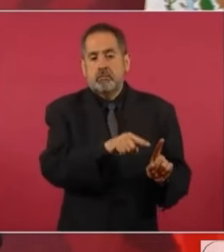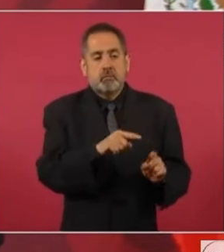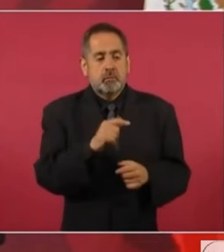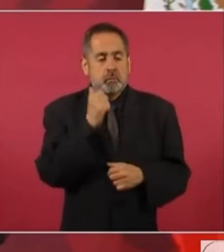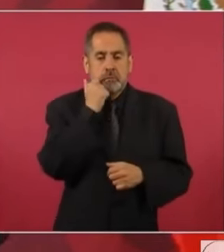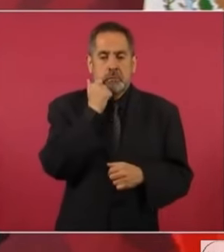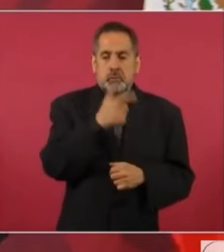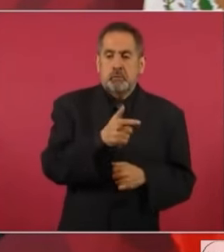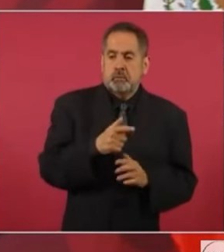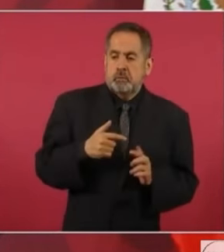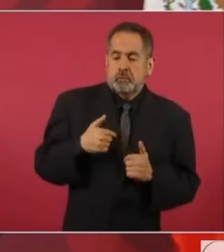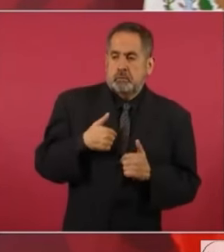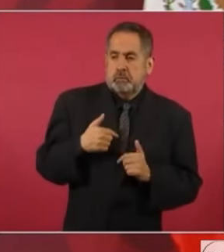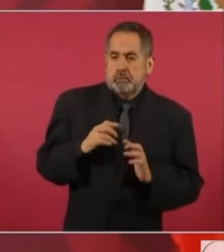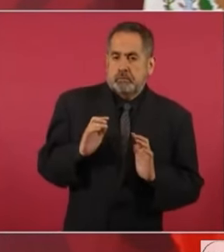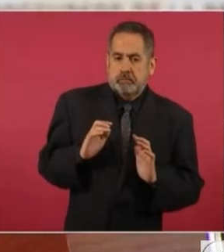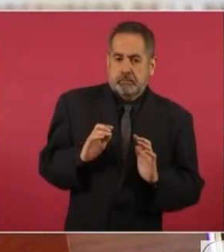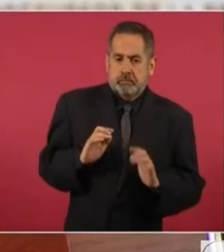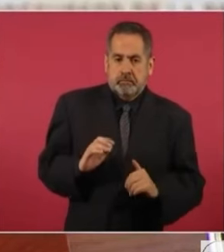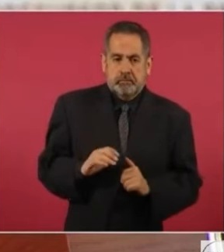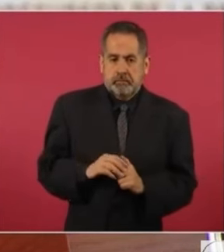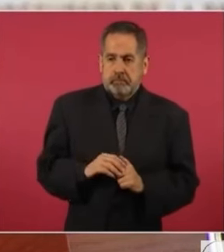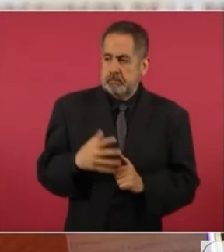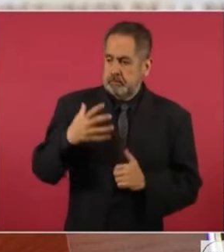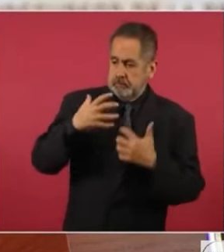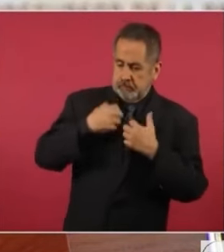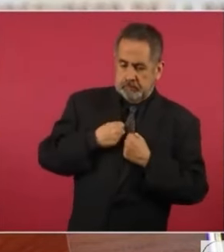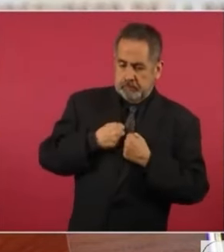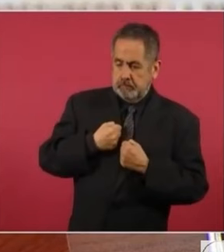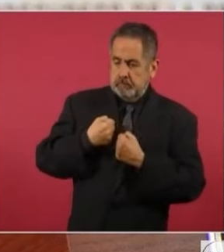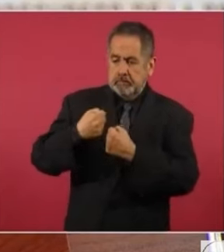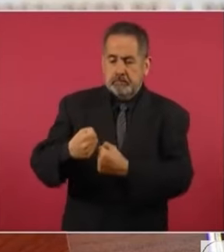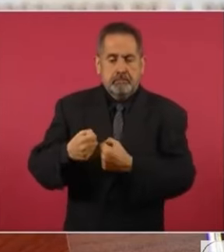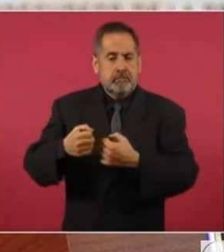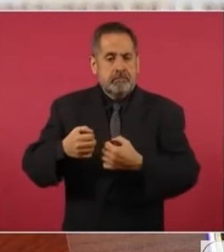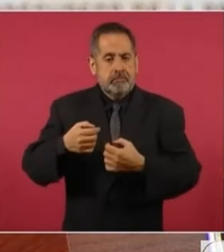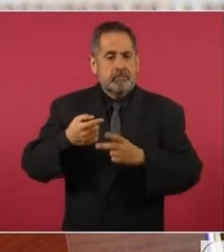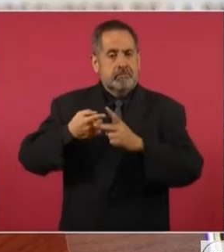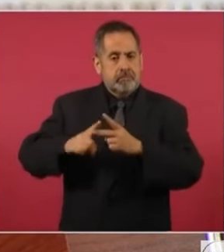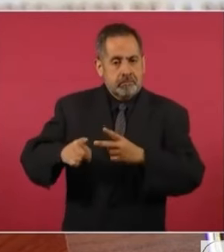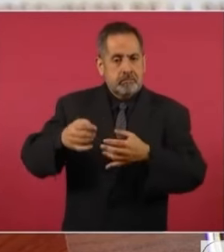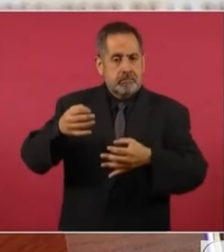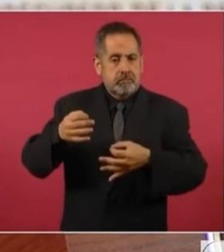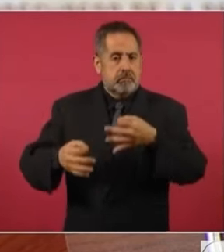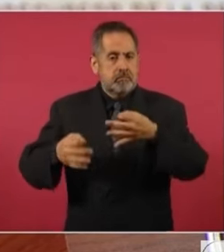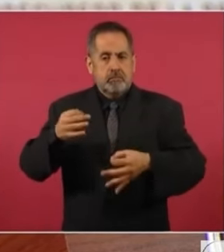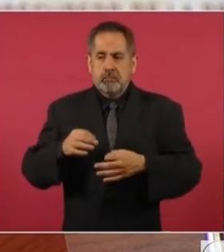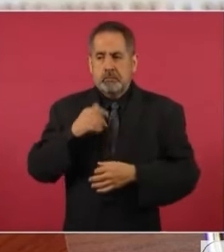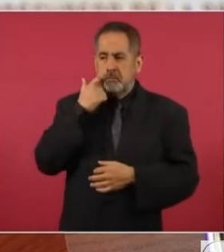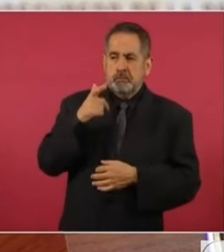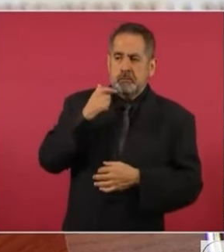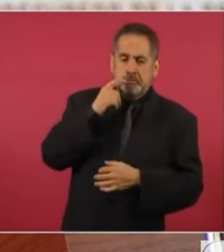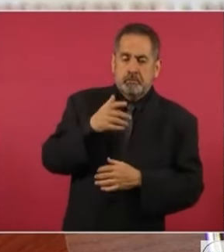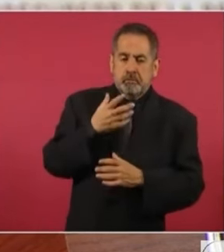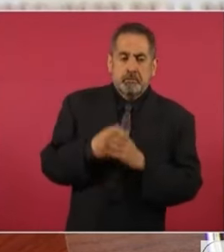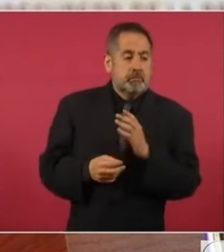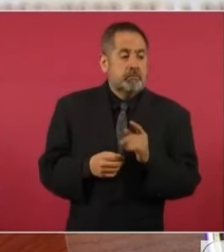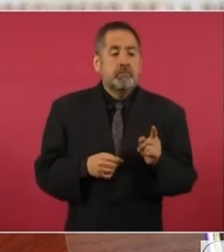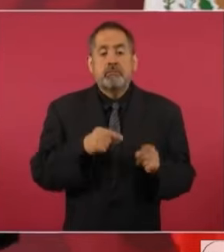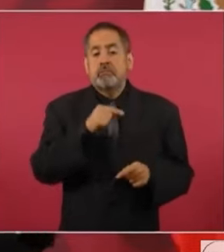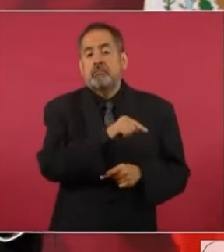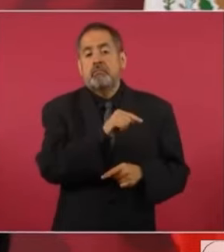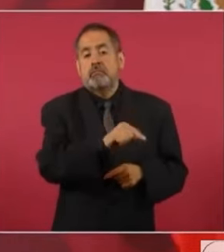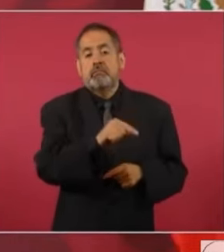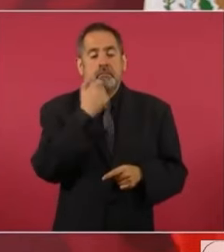se les juzgara o se les iniciaran procesos, pues entonces quisieron